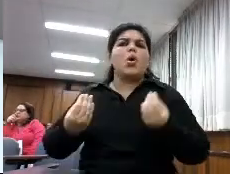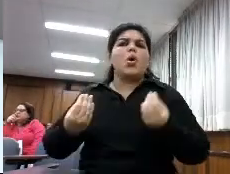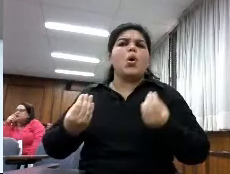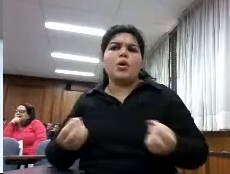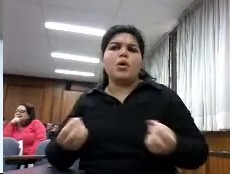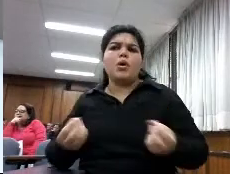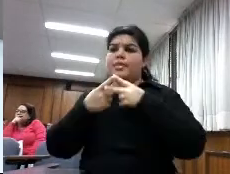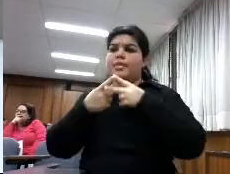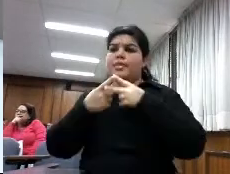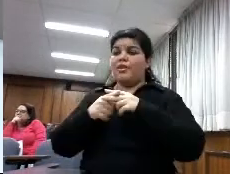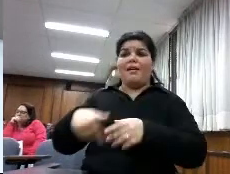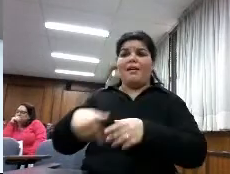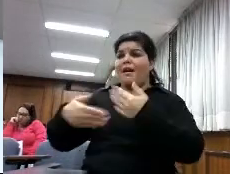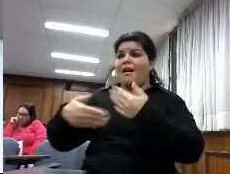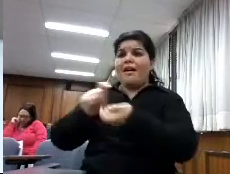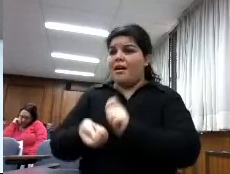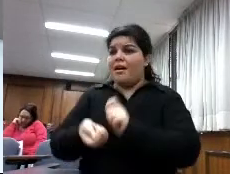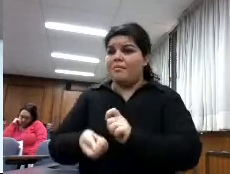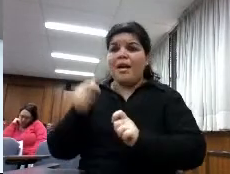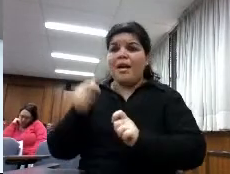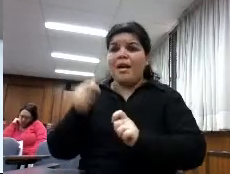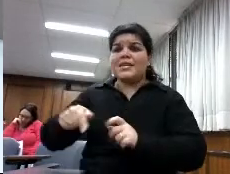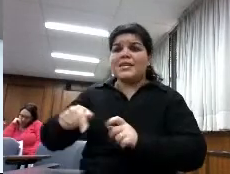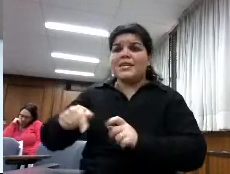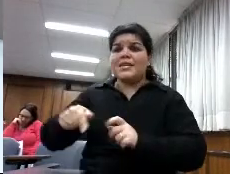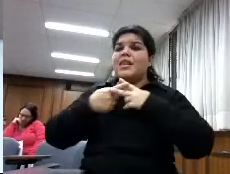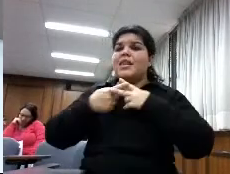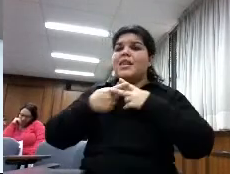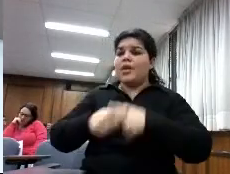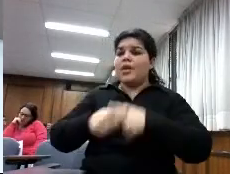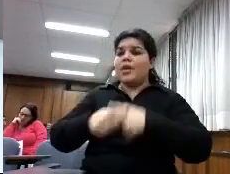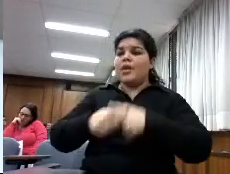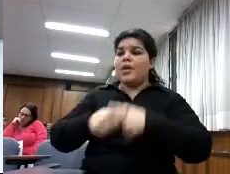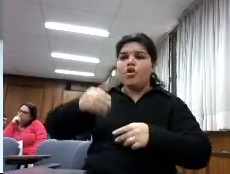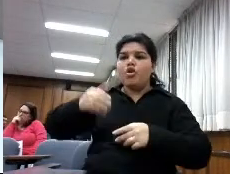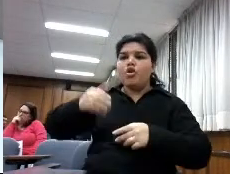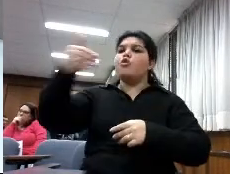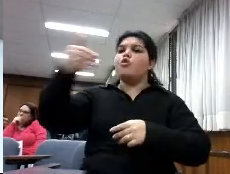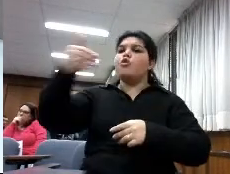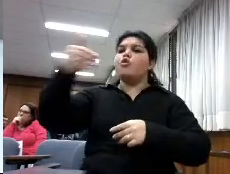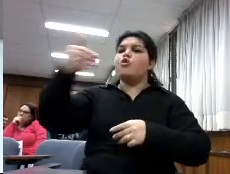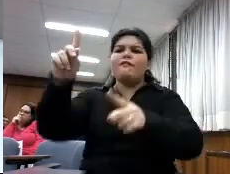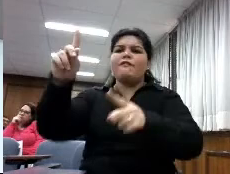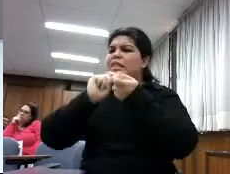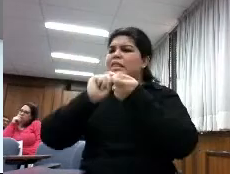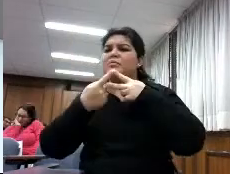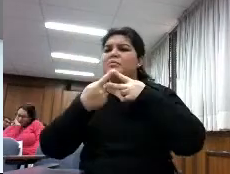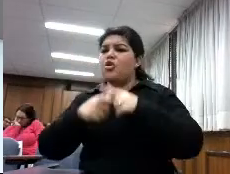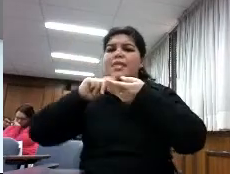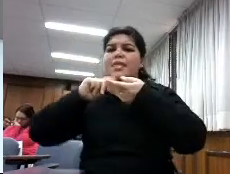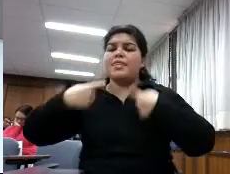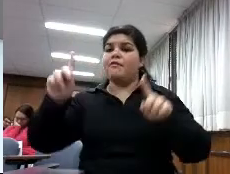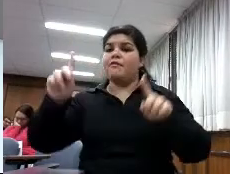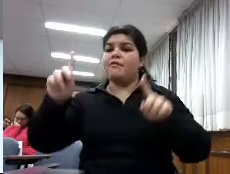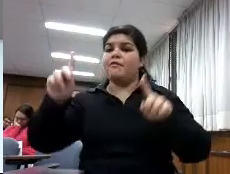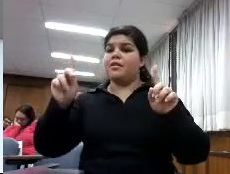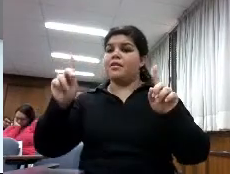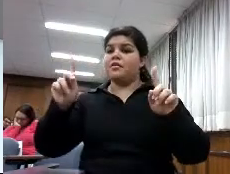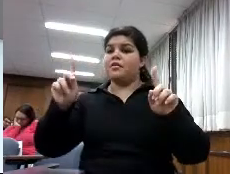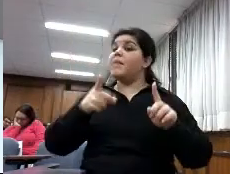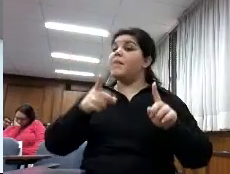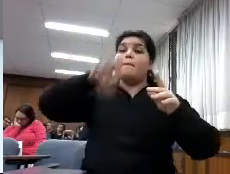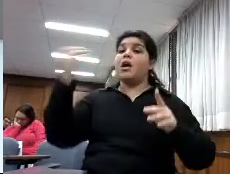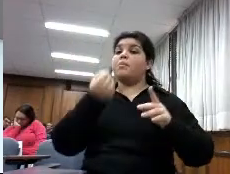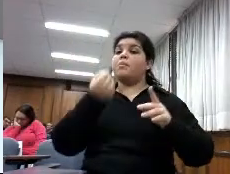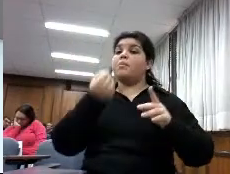hoy estamos utilizando esta tecnología mañana vamos a utilizar otra tecnología pero en el corazón de la biblioteca del siglo XXI